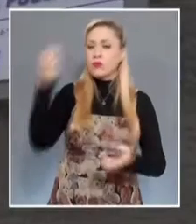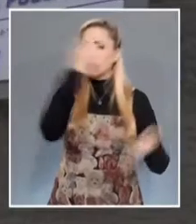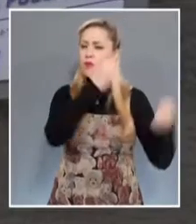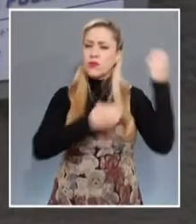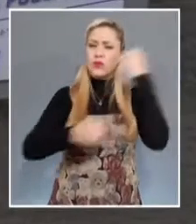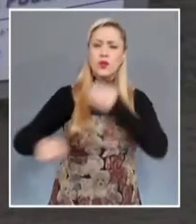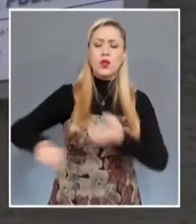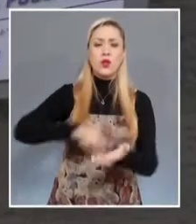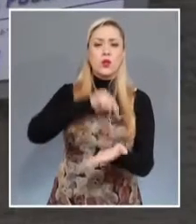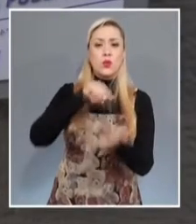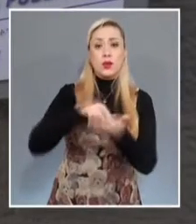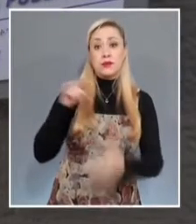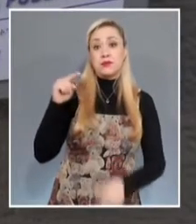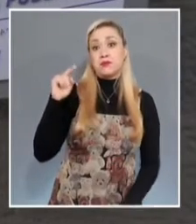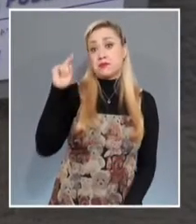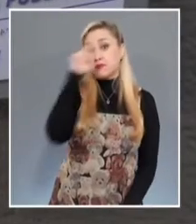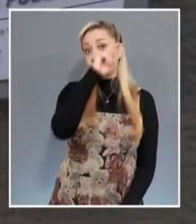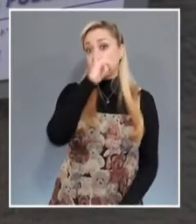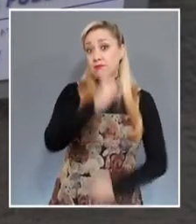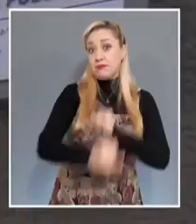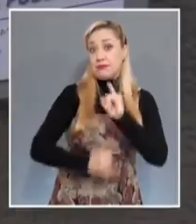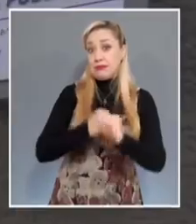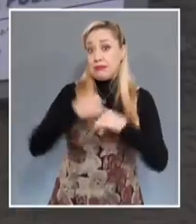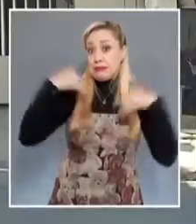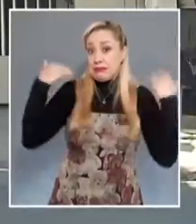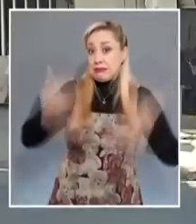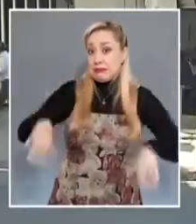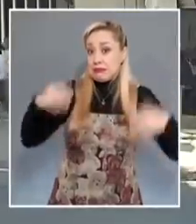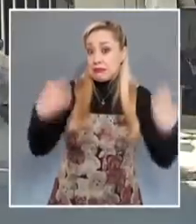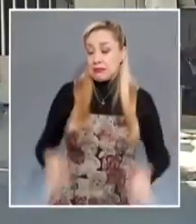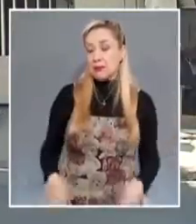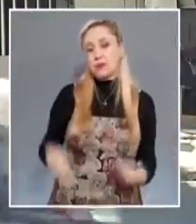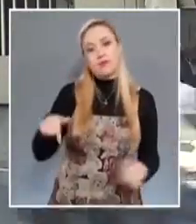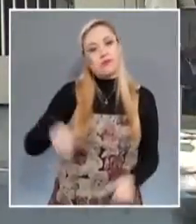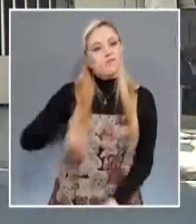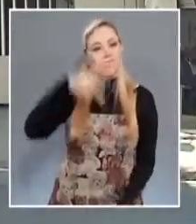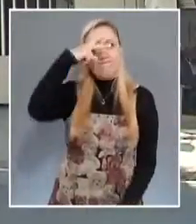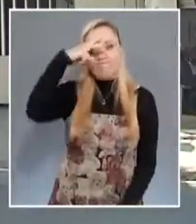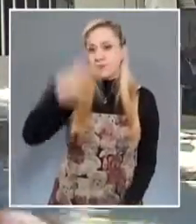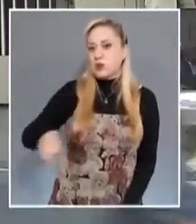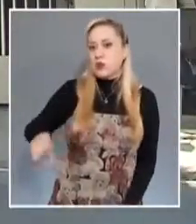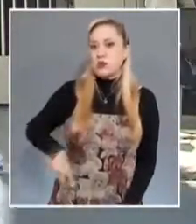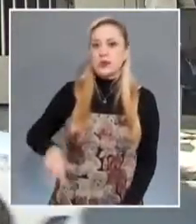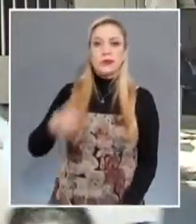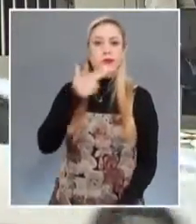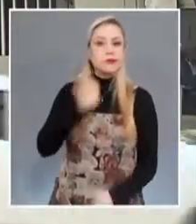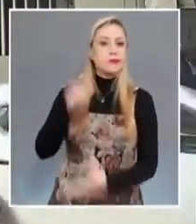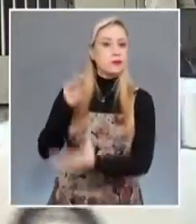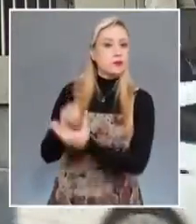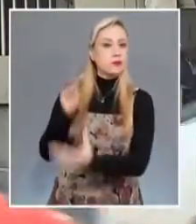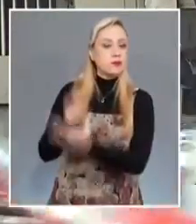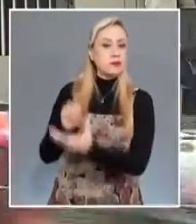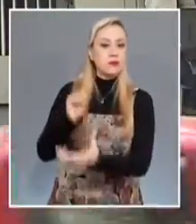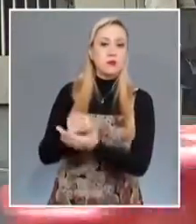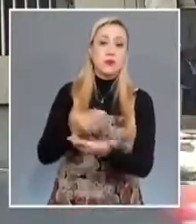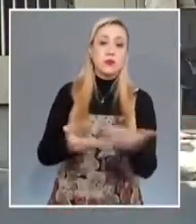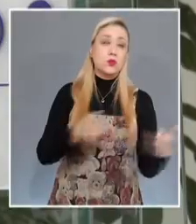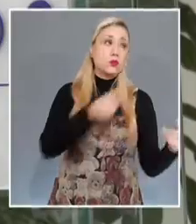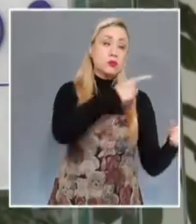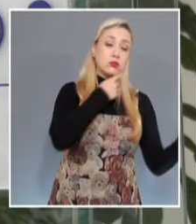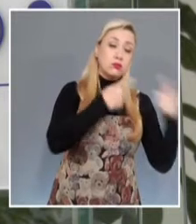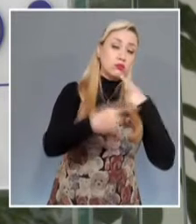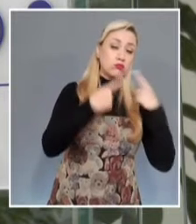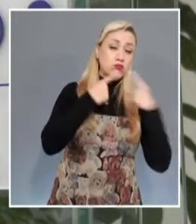violaciones denunciadas, lo que obligará al Estado mexicano a emitir las medidas que considere adecuadas o bien a